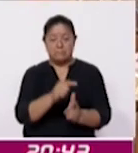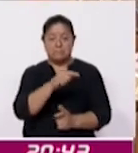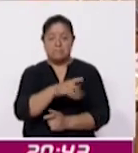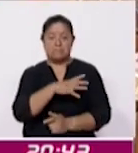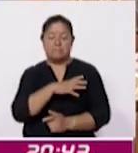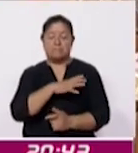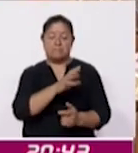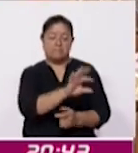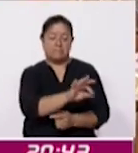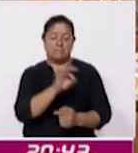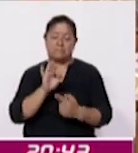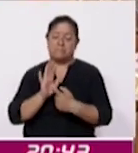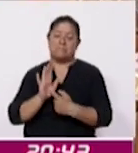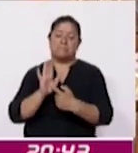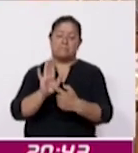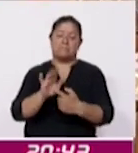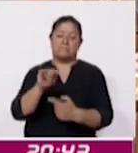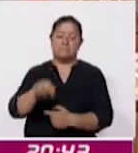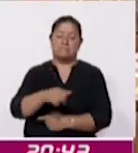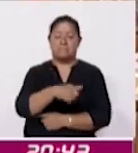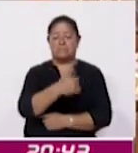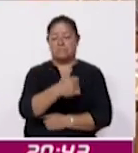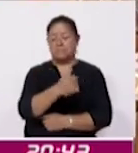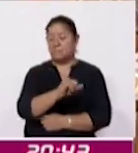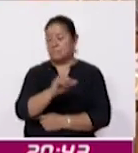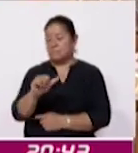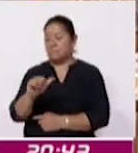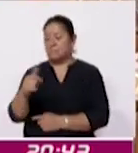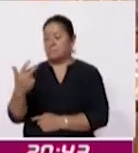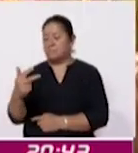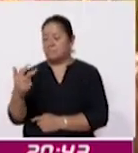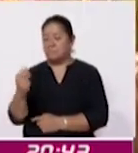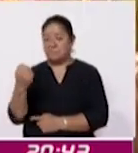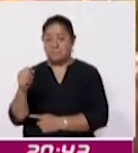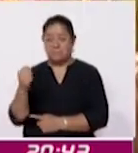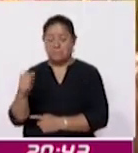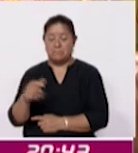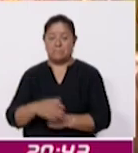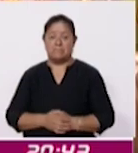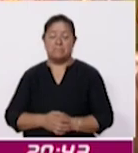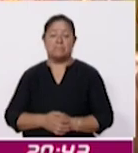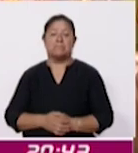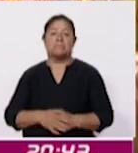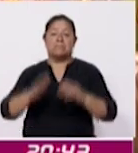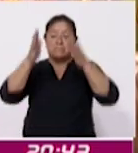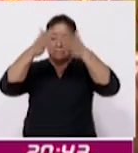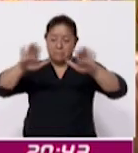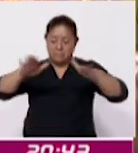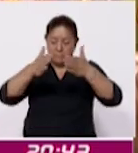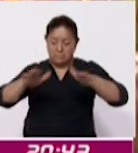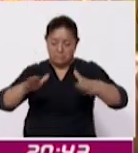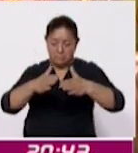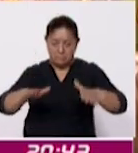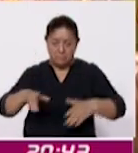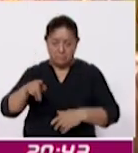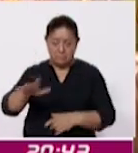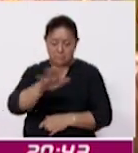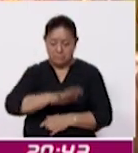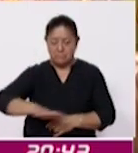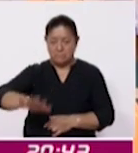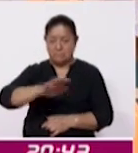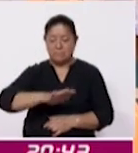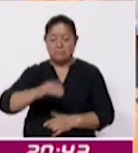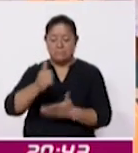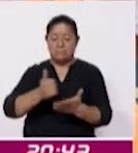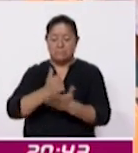recreadas frente al jurado calificador del 11 al 13 de septiembre en el complejo cultural Los Pinos de la Ciudad de México Las y los